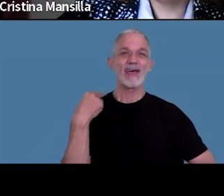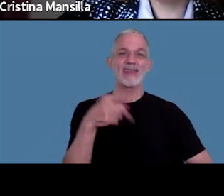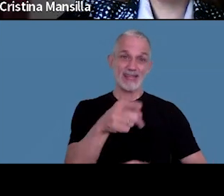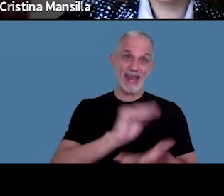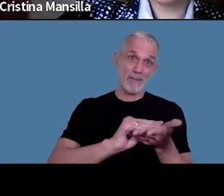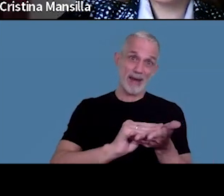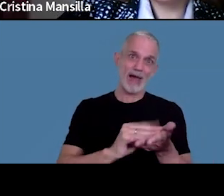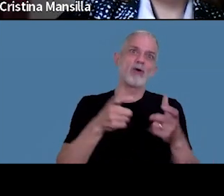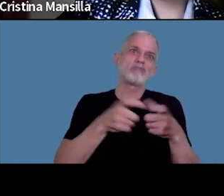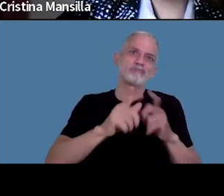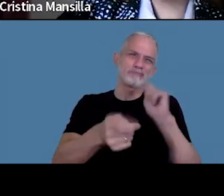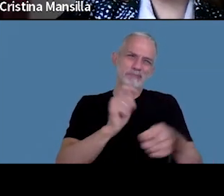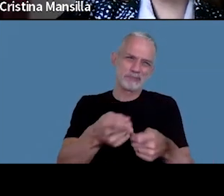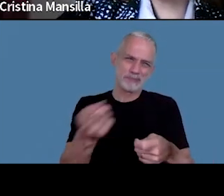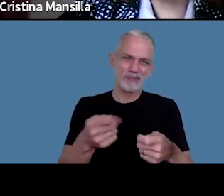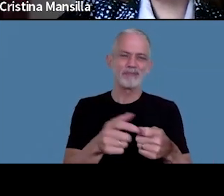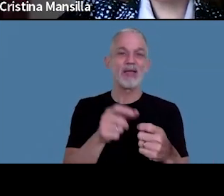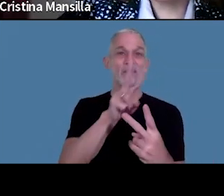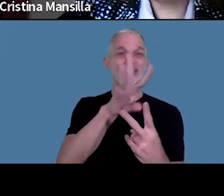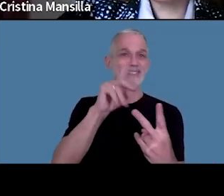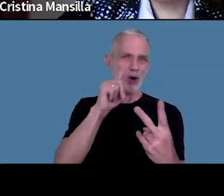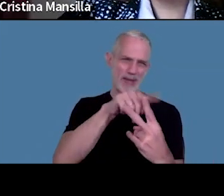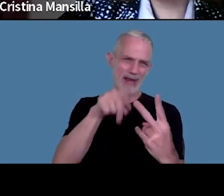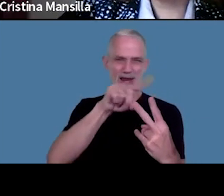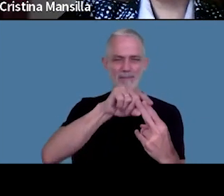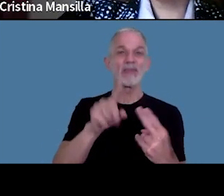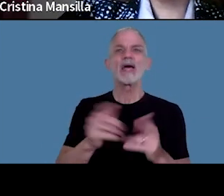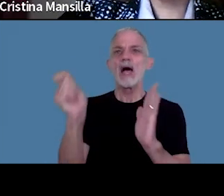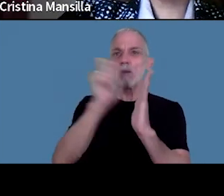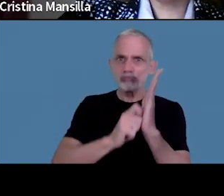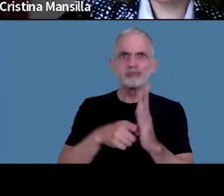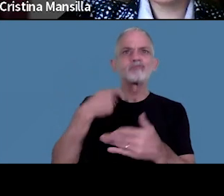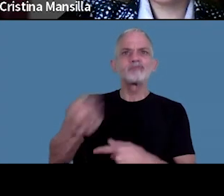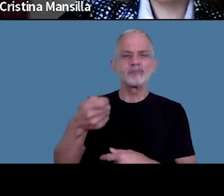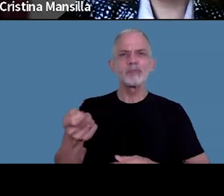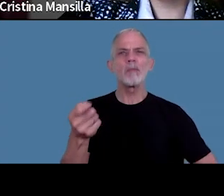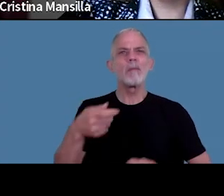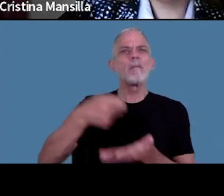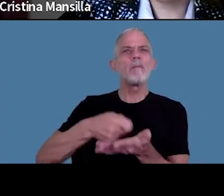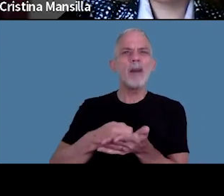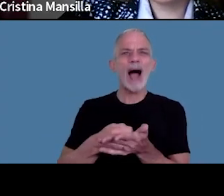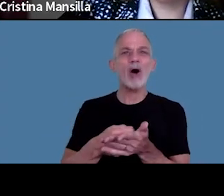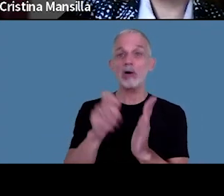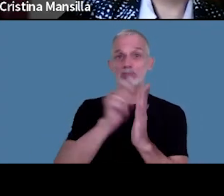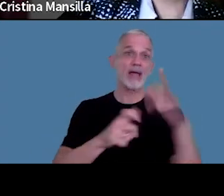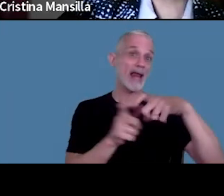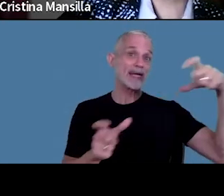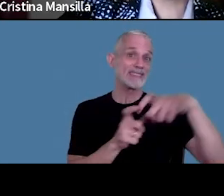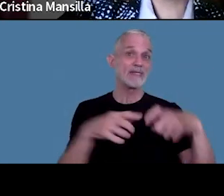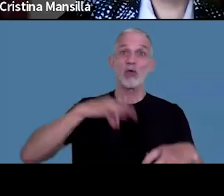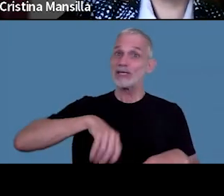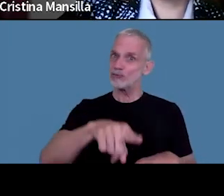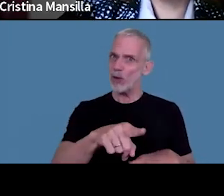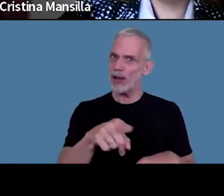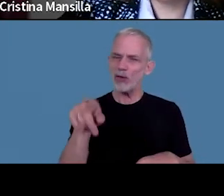percibir esta suma que se encuentra registrado el pago de la asignación no remunerativa en el recibo de haberes que